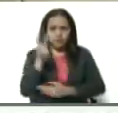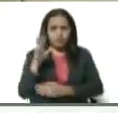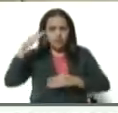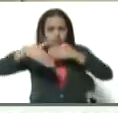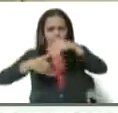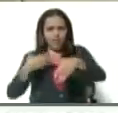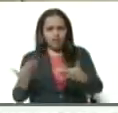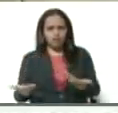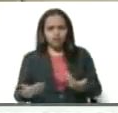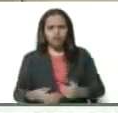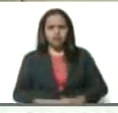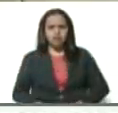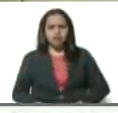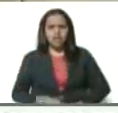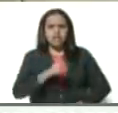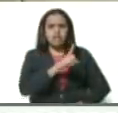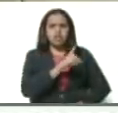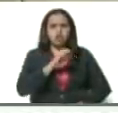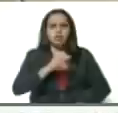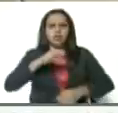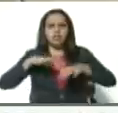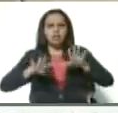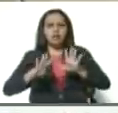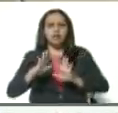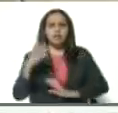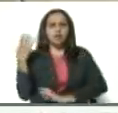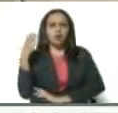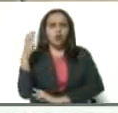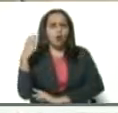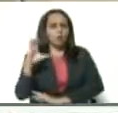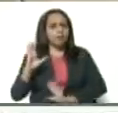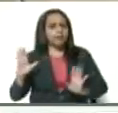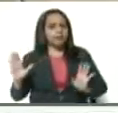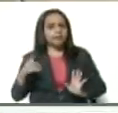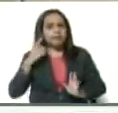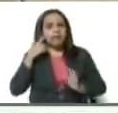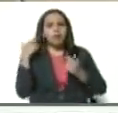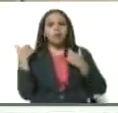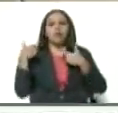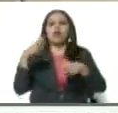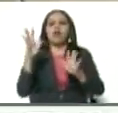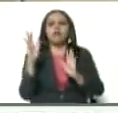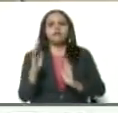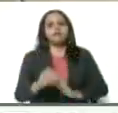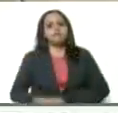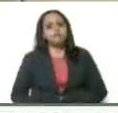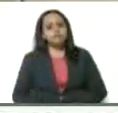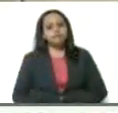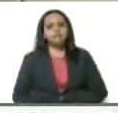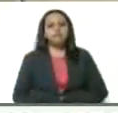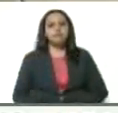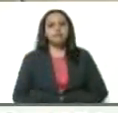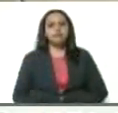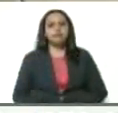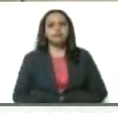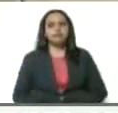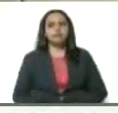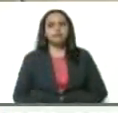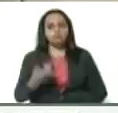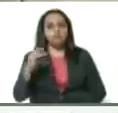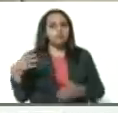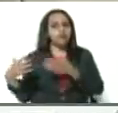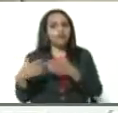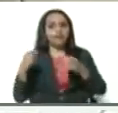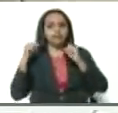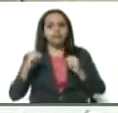Ciento treinta y nueve procedentes de Colombia. Una guarada. Así es. Bueno, estamos en una batalla